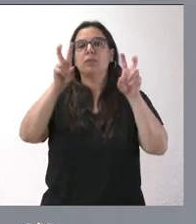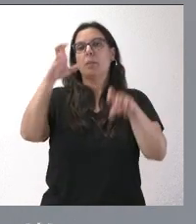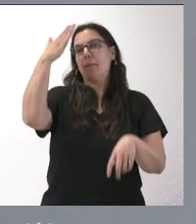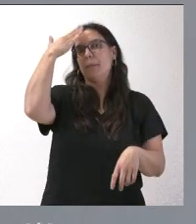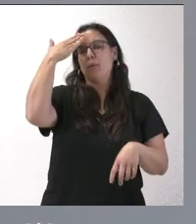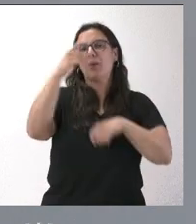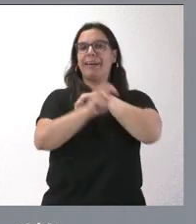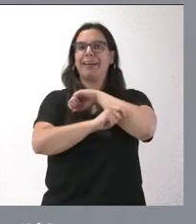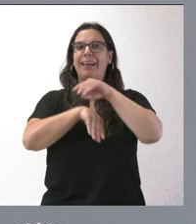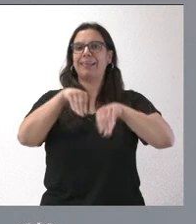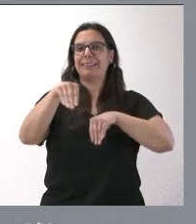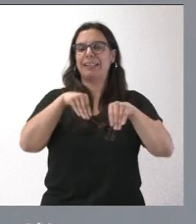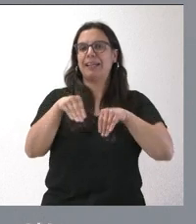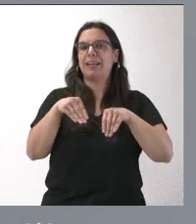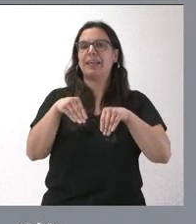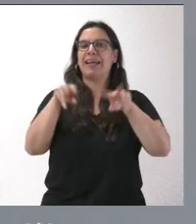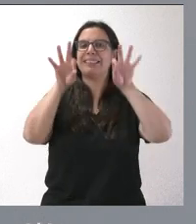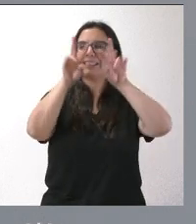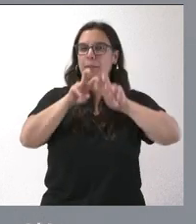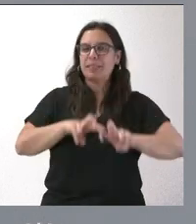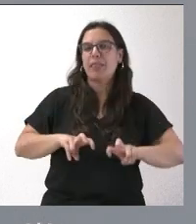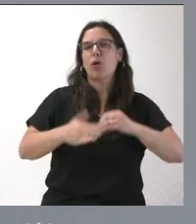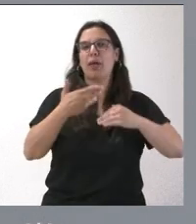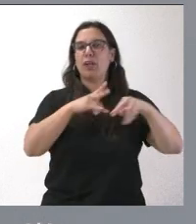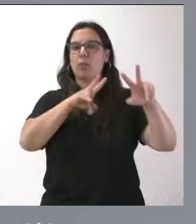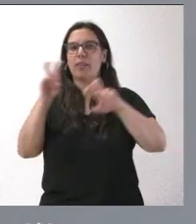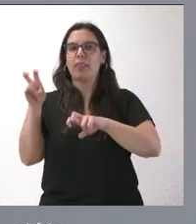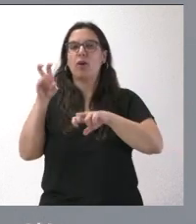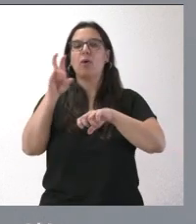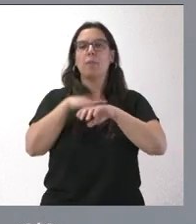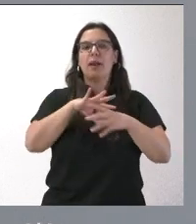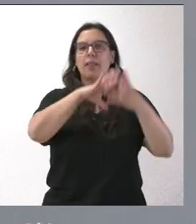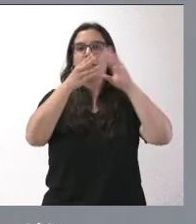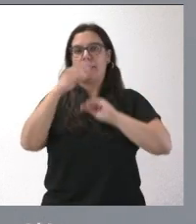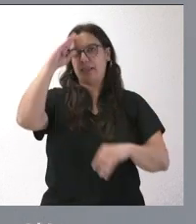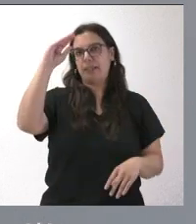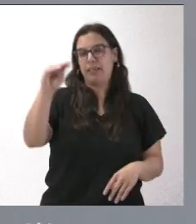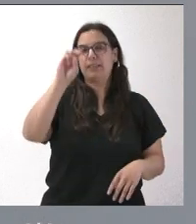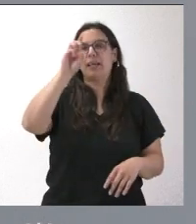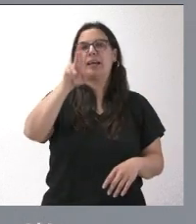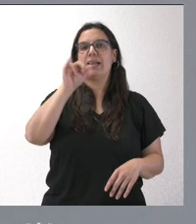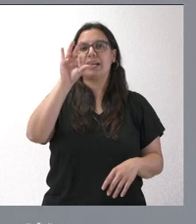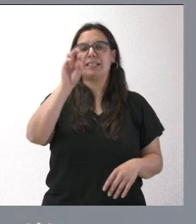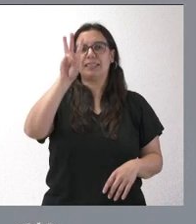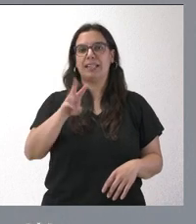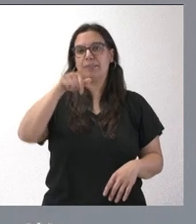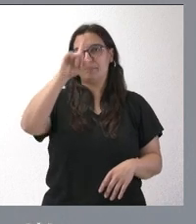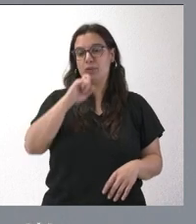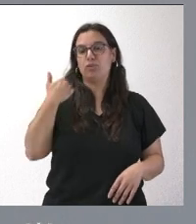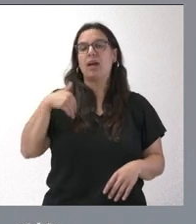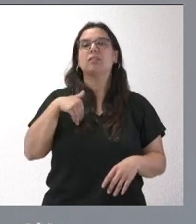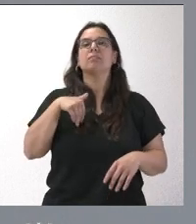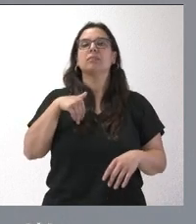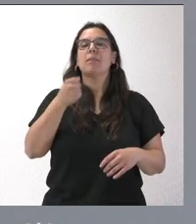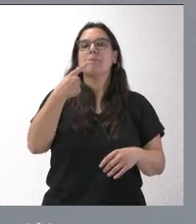la Estrategia de Investigación e Innovación para la Especialización Inteligente, RIS3, en lo que es el primer año. Se han movilizado un total de 1